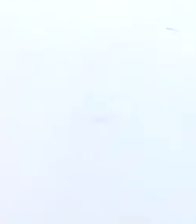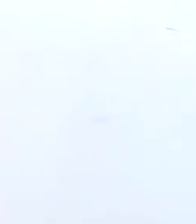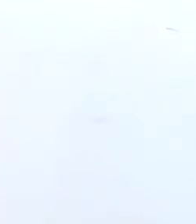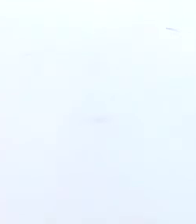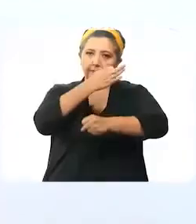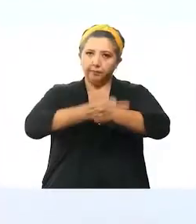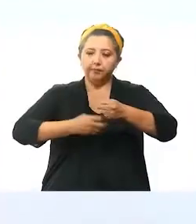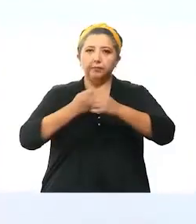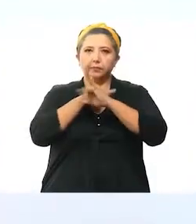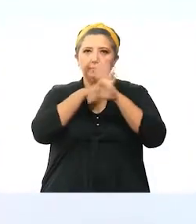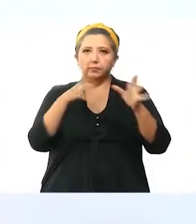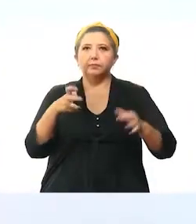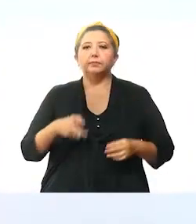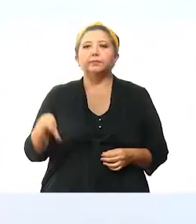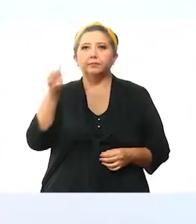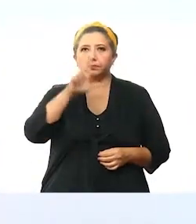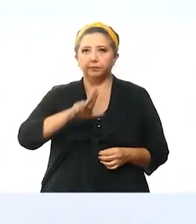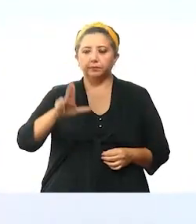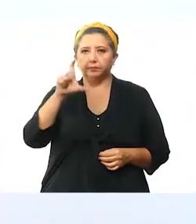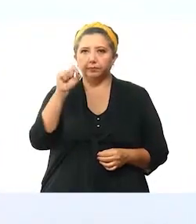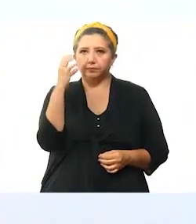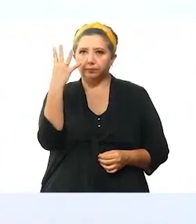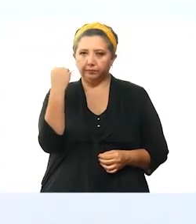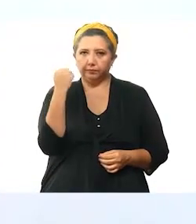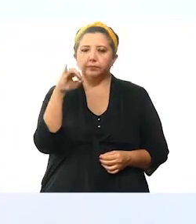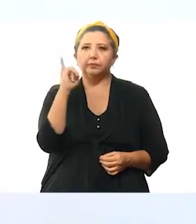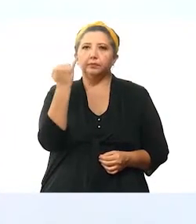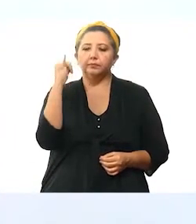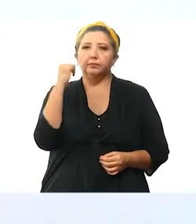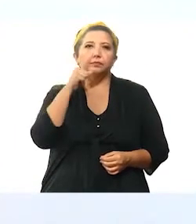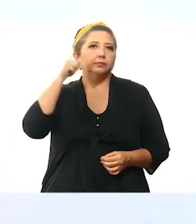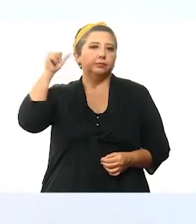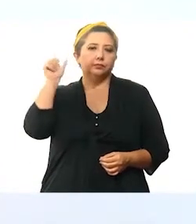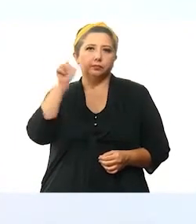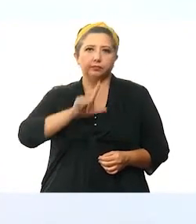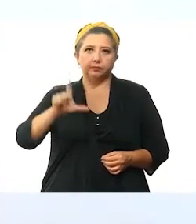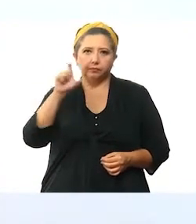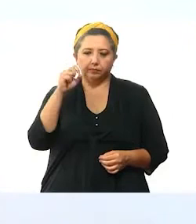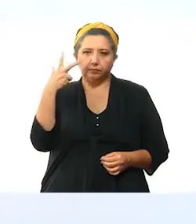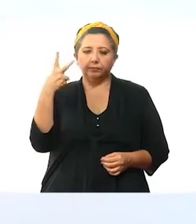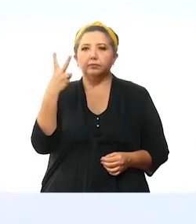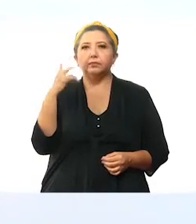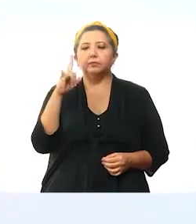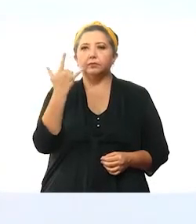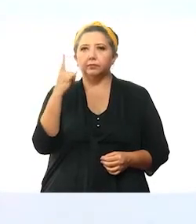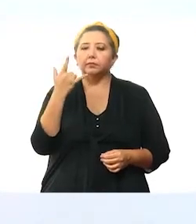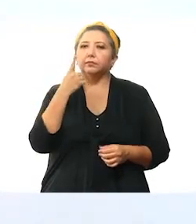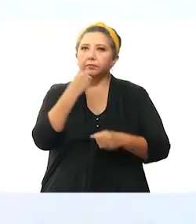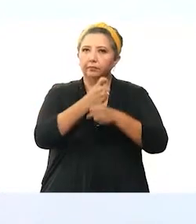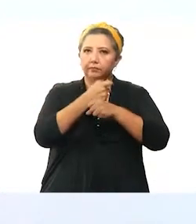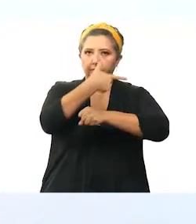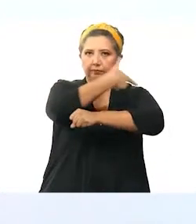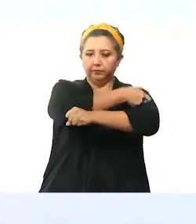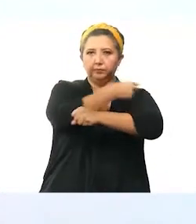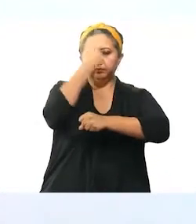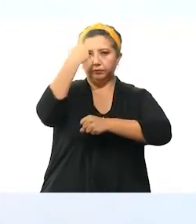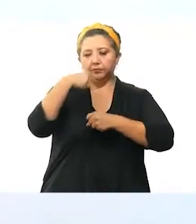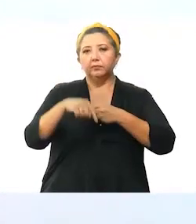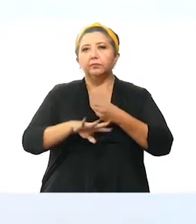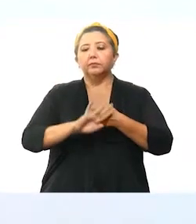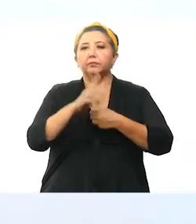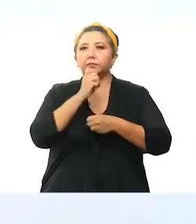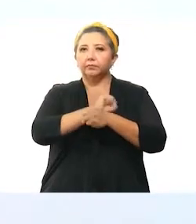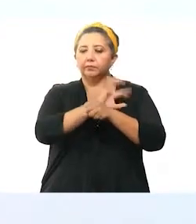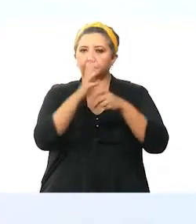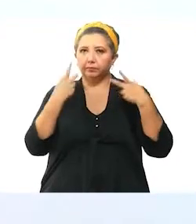Buenas tardes. Este es el parte médico de este martes 29 de junio. De ayer lunes 28 al viernes 2 de julio se aplican las primeras dosis de vacunas contra el